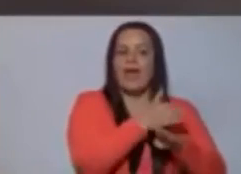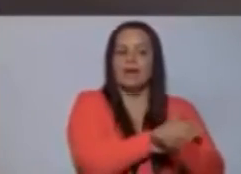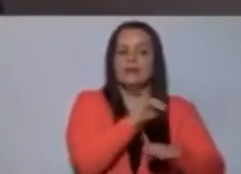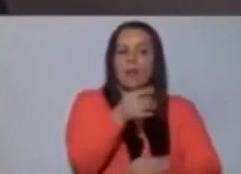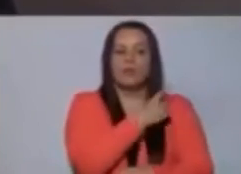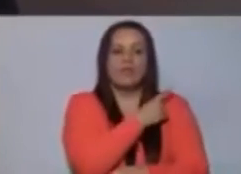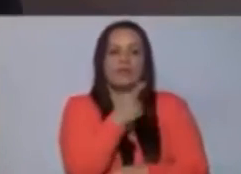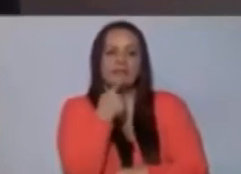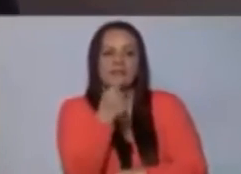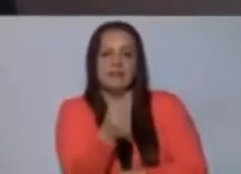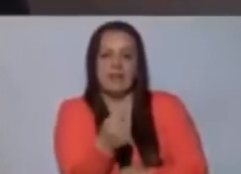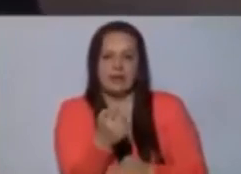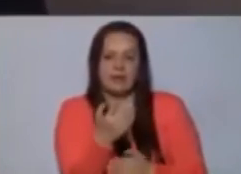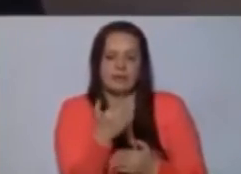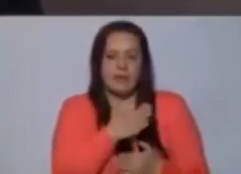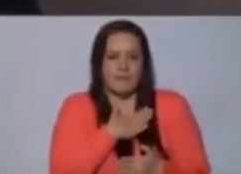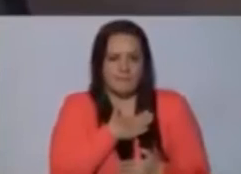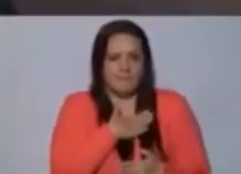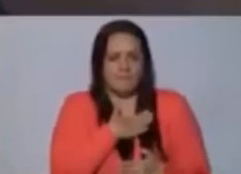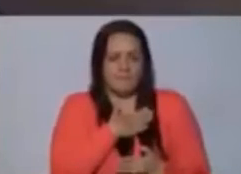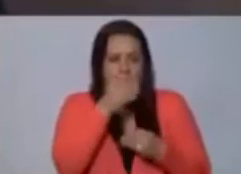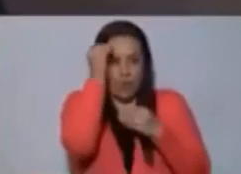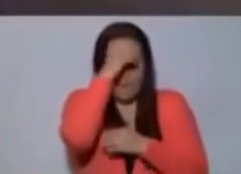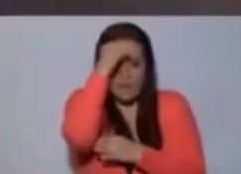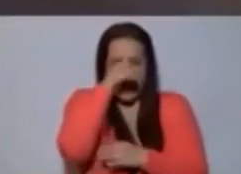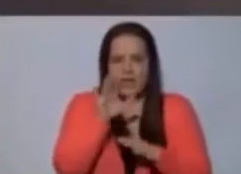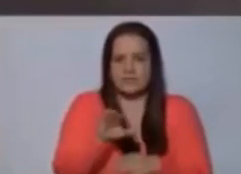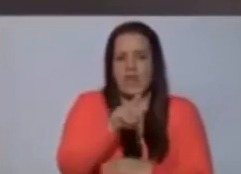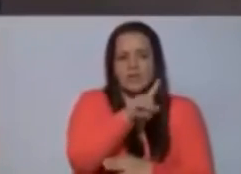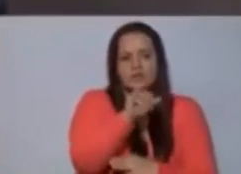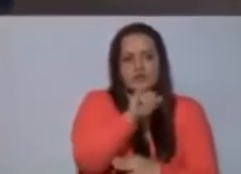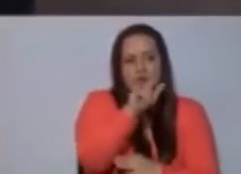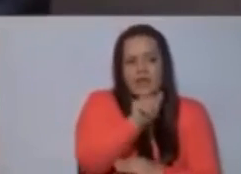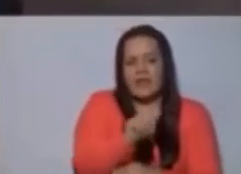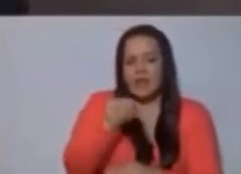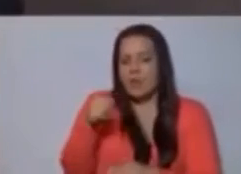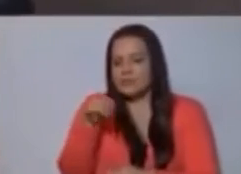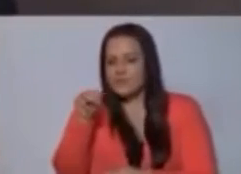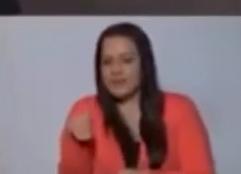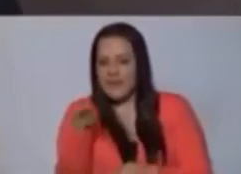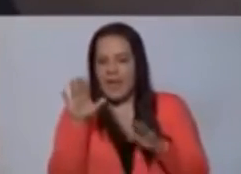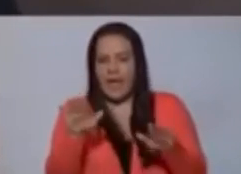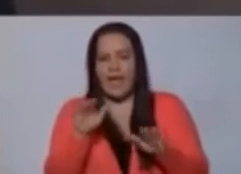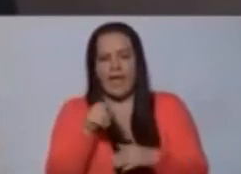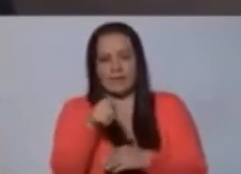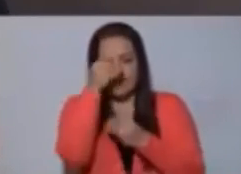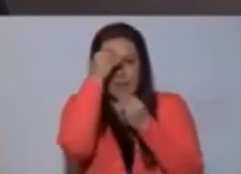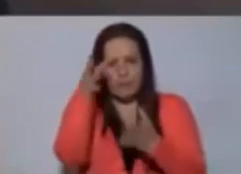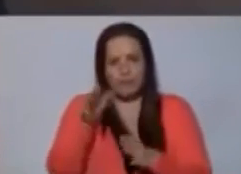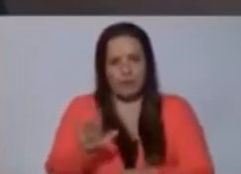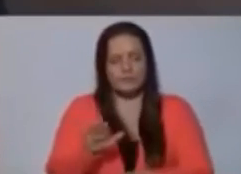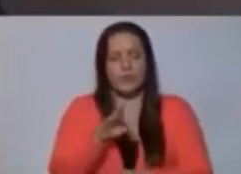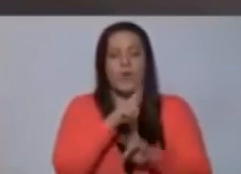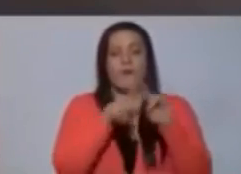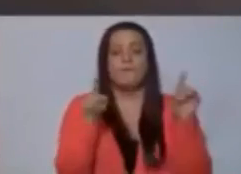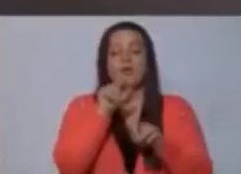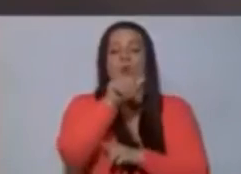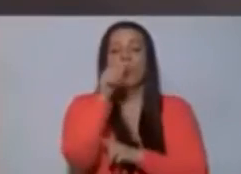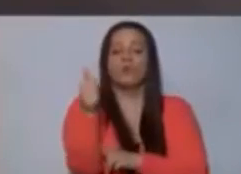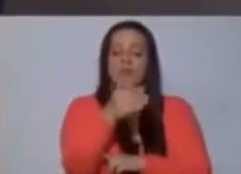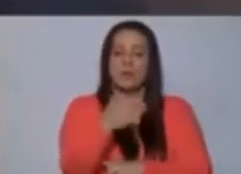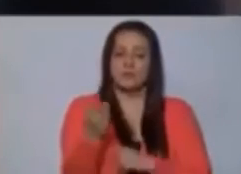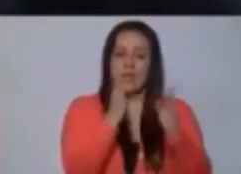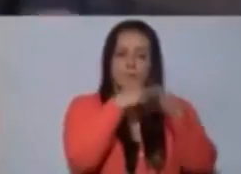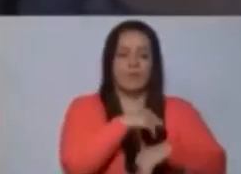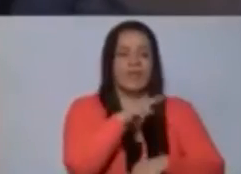se pronunciara. Y ahí está mi manifestación, doña Zóvila, de don José María. Y la otra cosa que está ausente en el discurso de don José